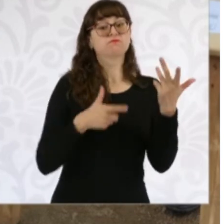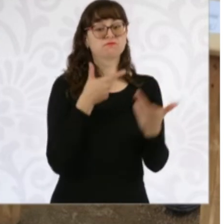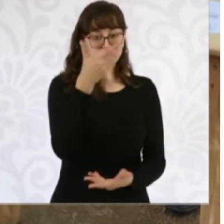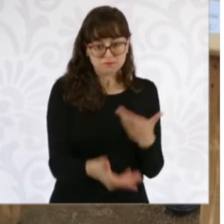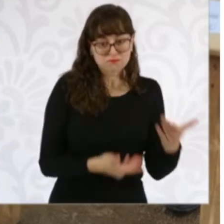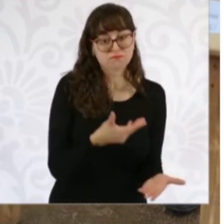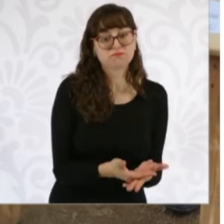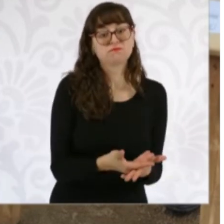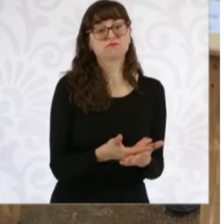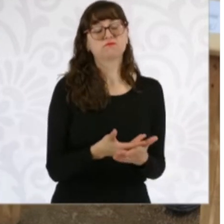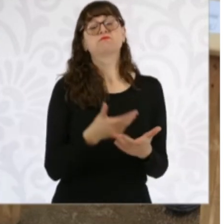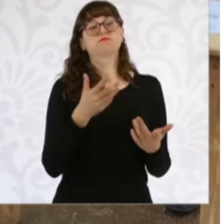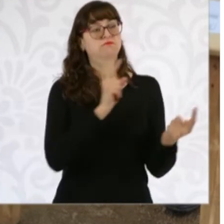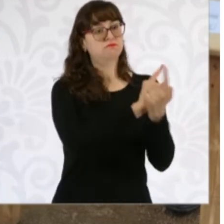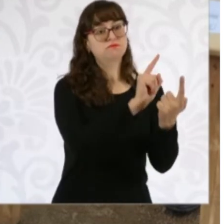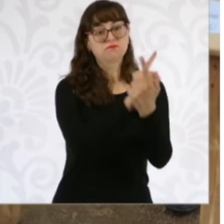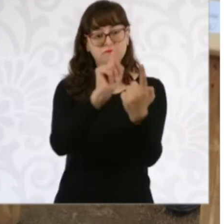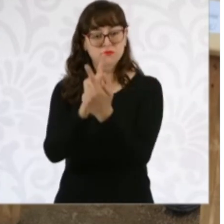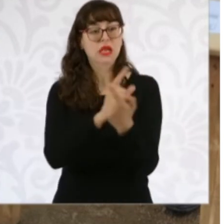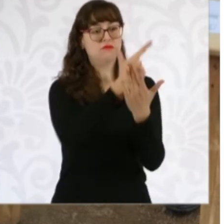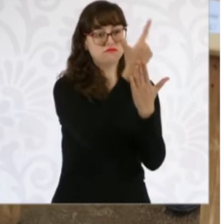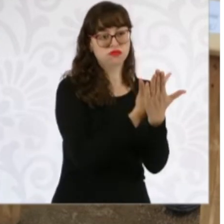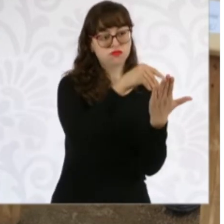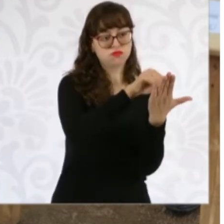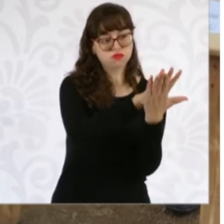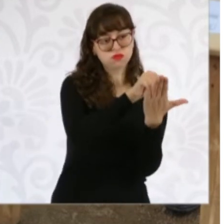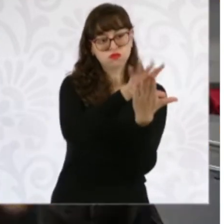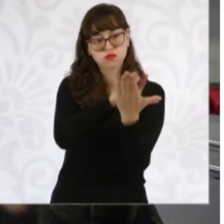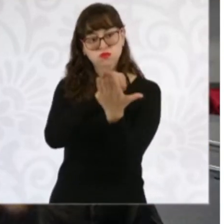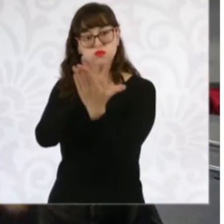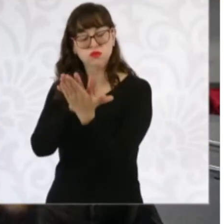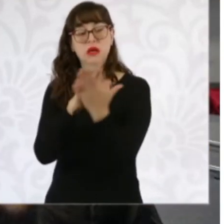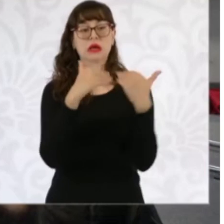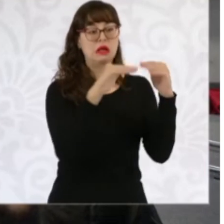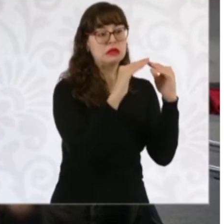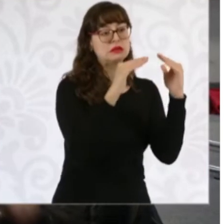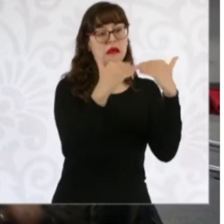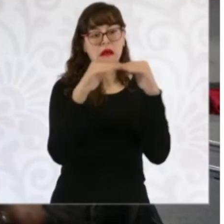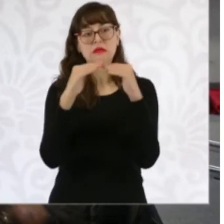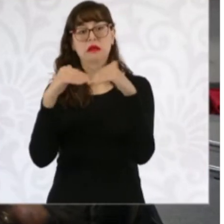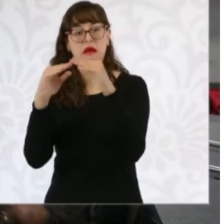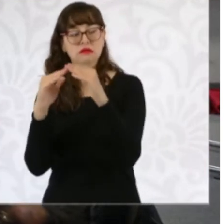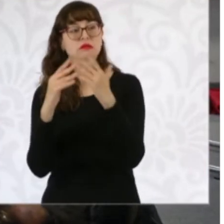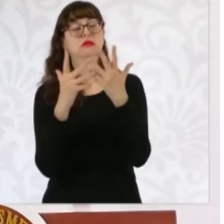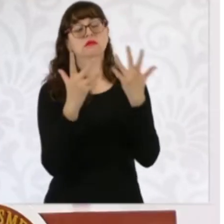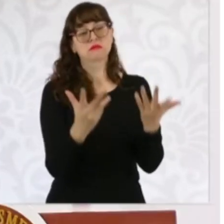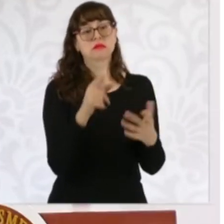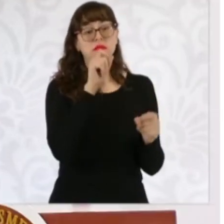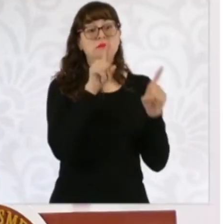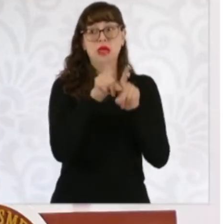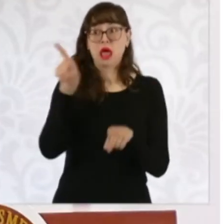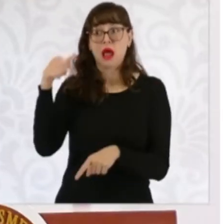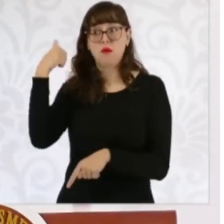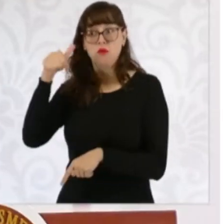nación, en estas actividades, tanto en el registro como en el censo casa por casa y en el apoyo de Acapulco.